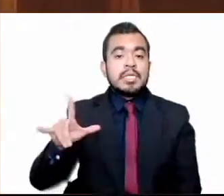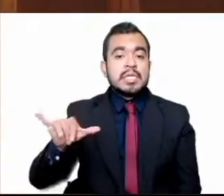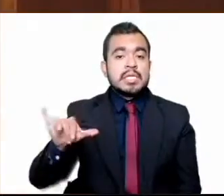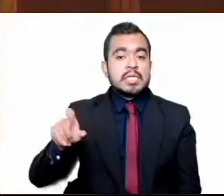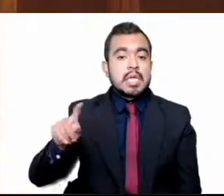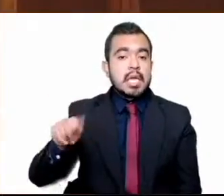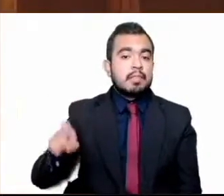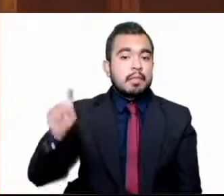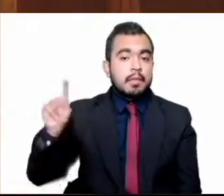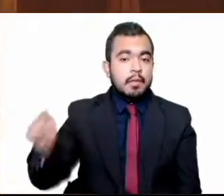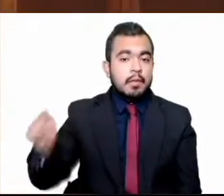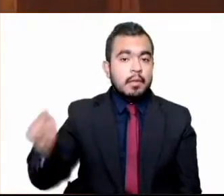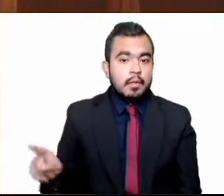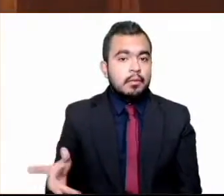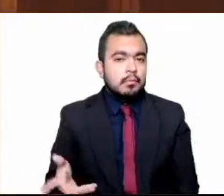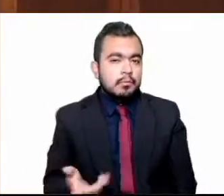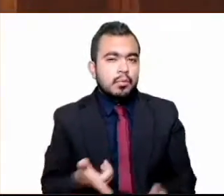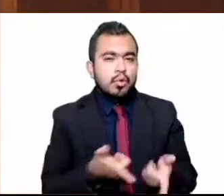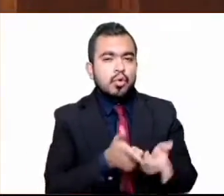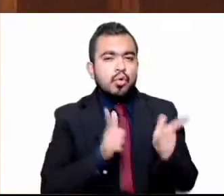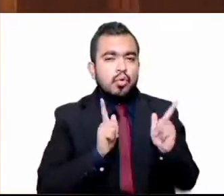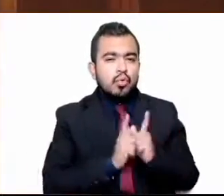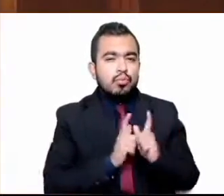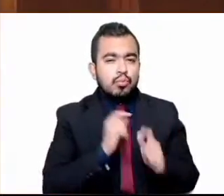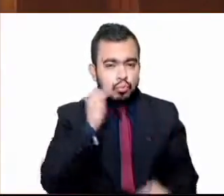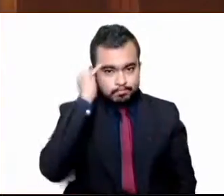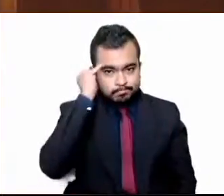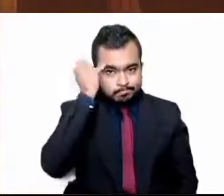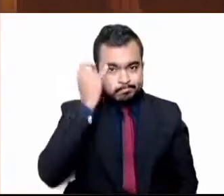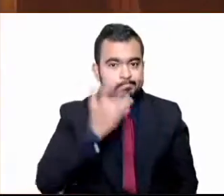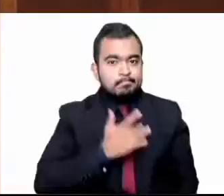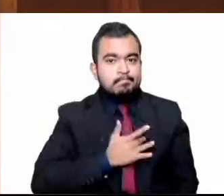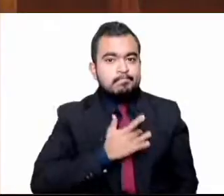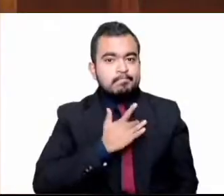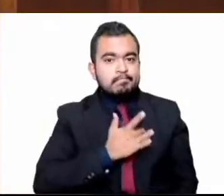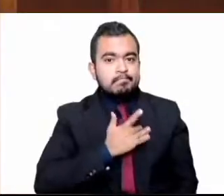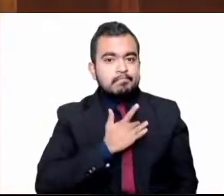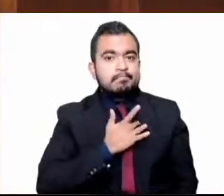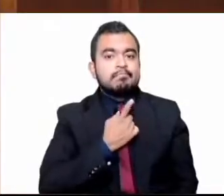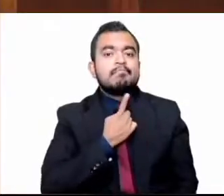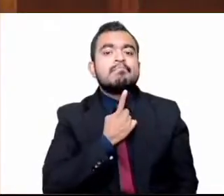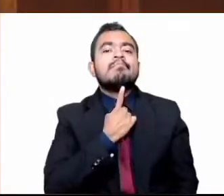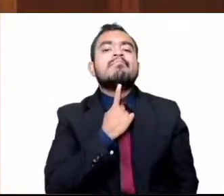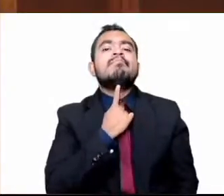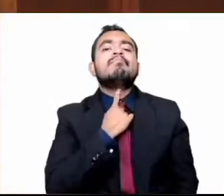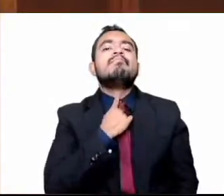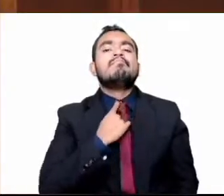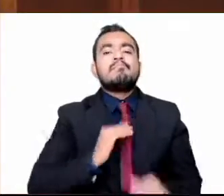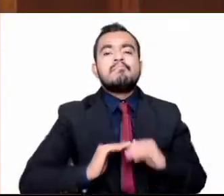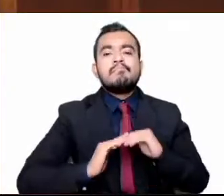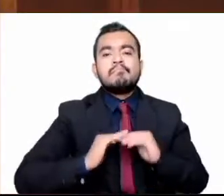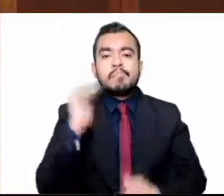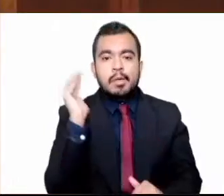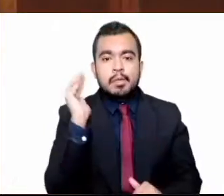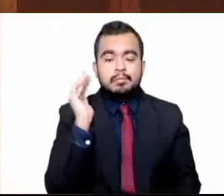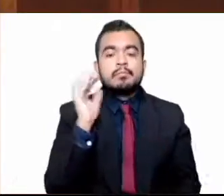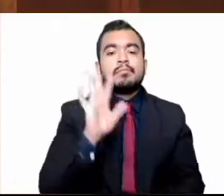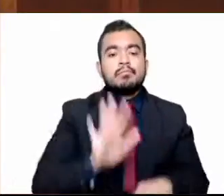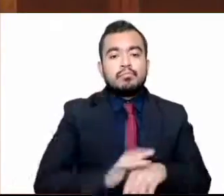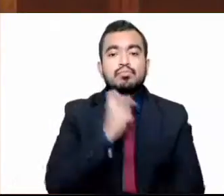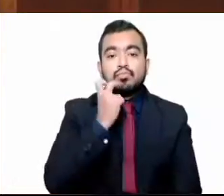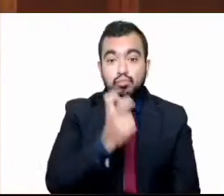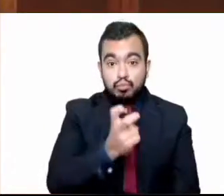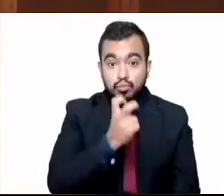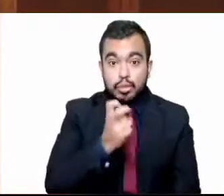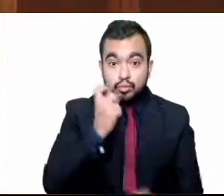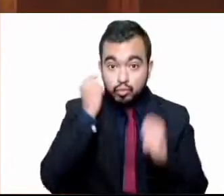determinados grupos étnicos más atractivos o excitantes. Por esto, el turismo sexual tiene mucho